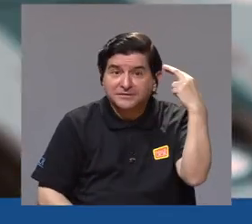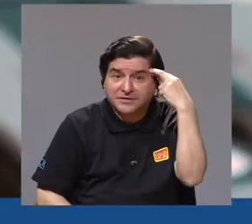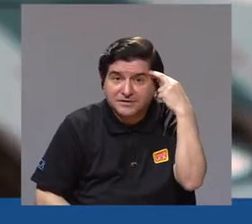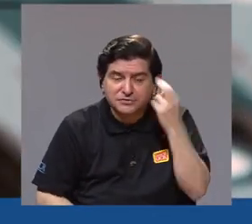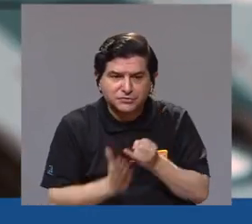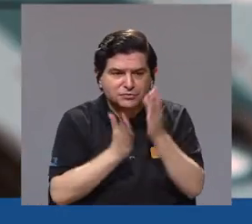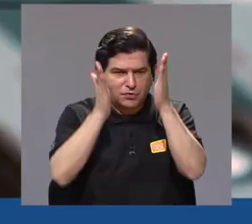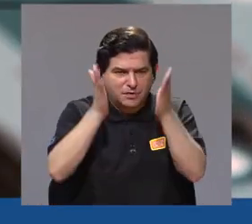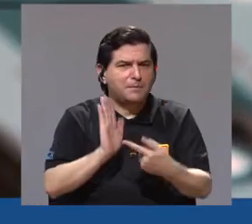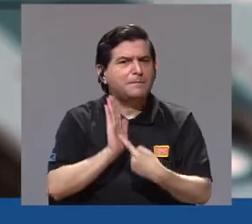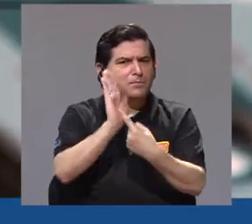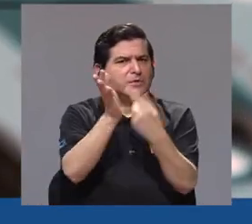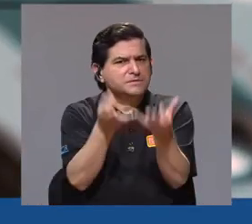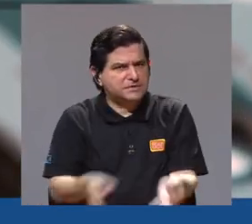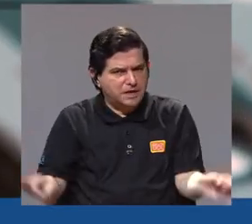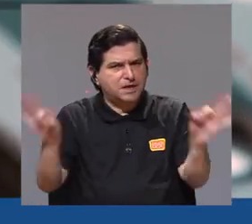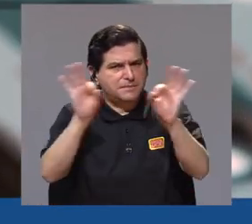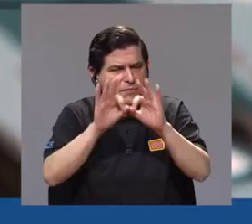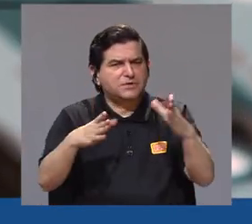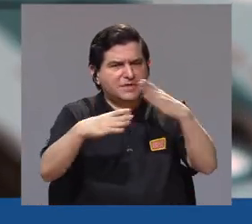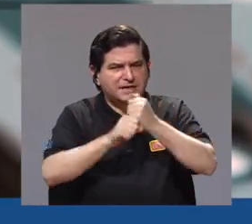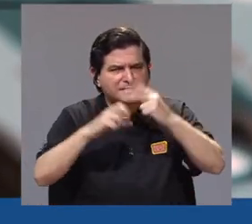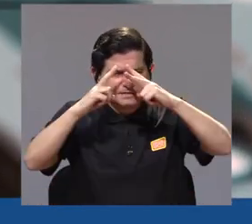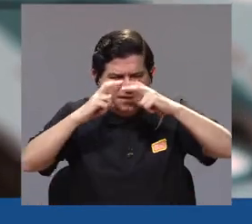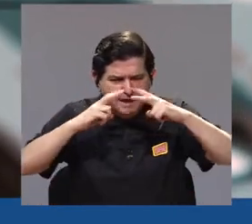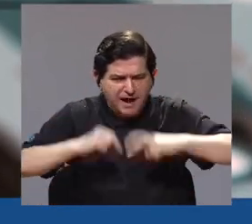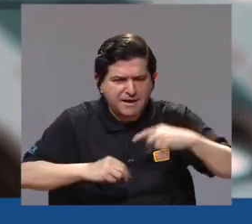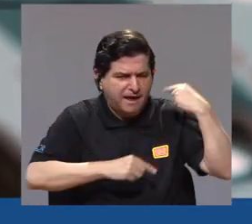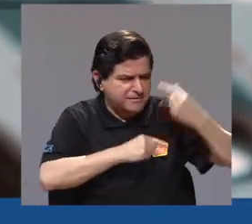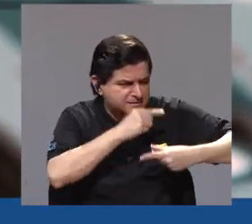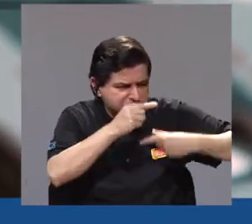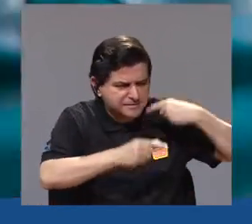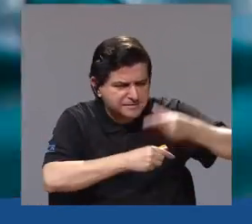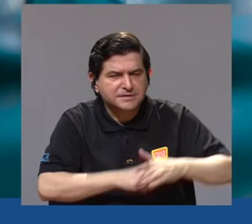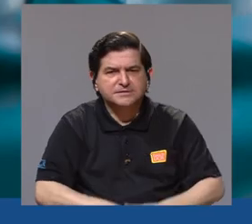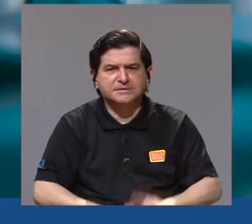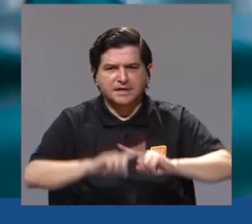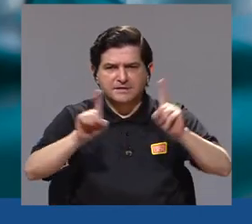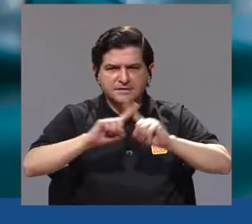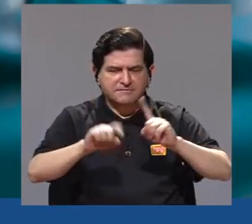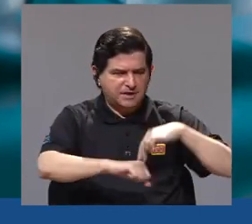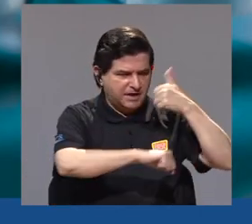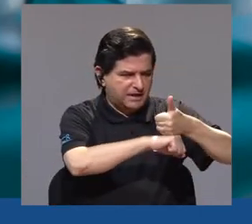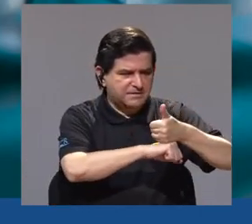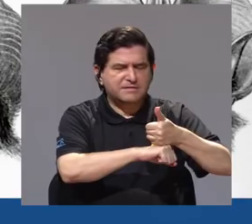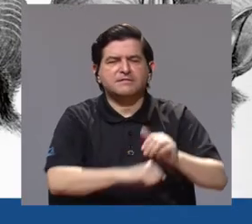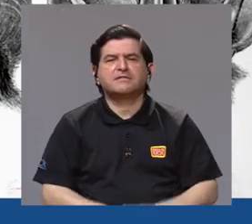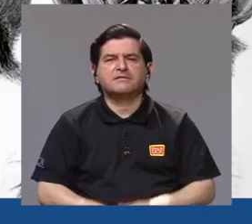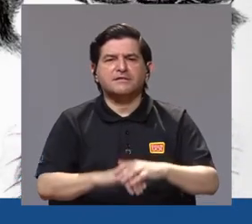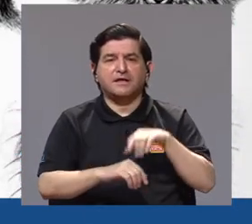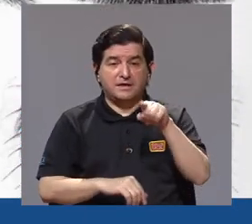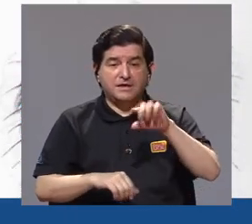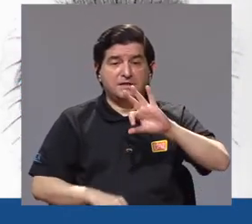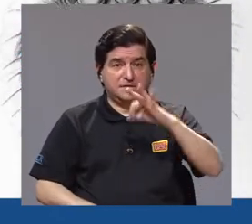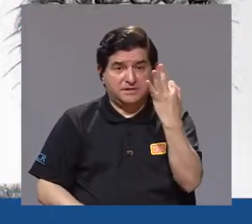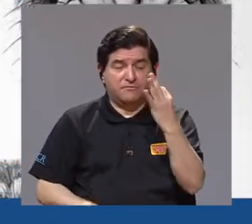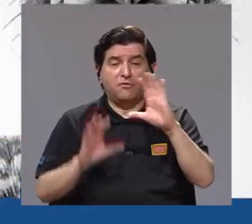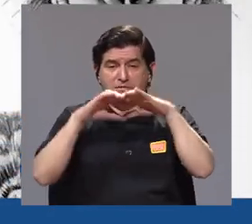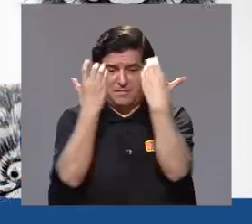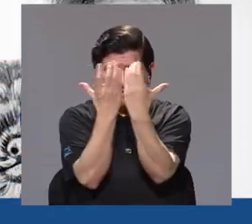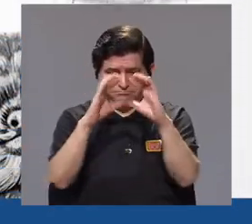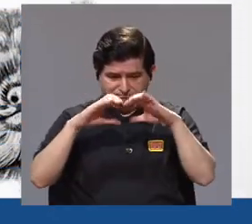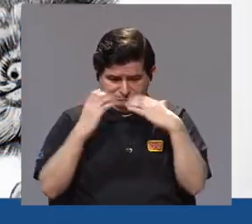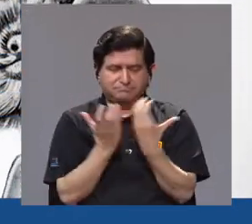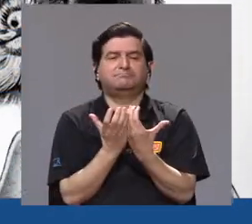Por ello, el investigador señala la importancia de realizar análisis genéticos para diferenciar las especies y así